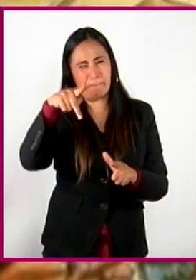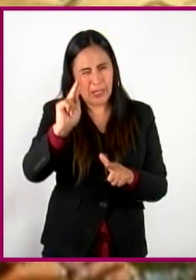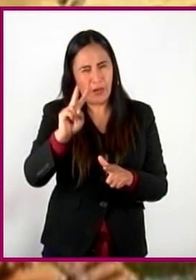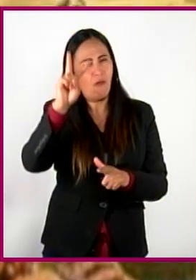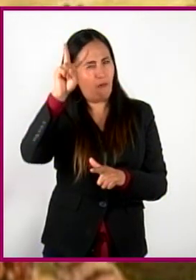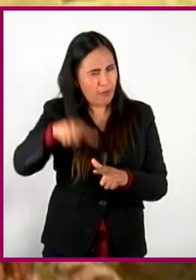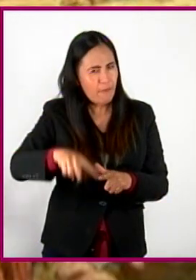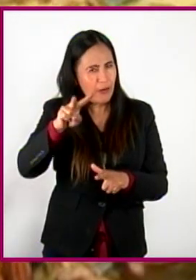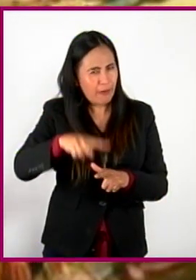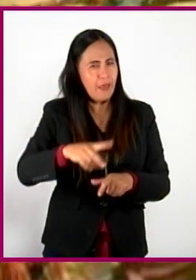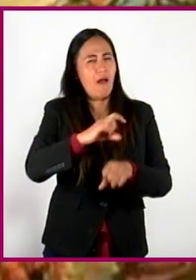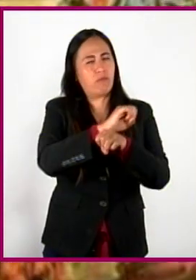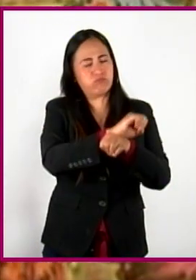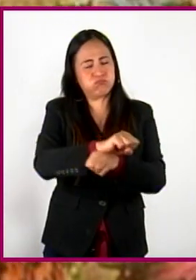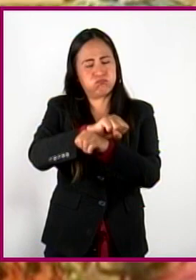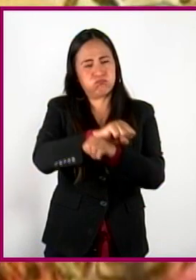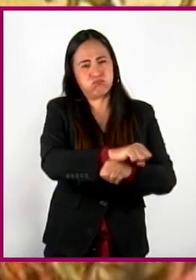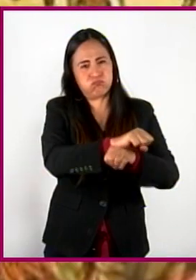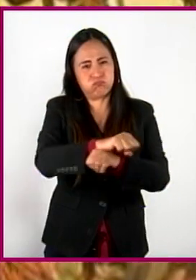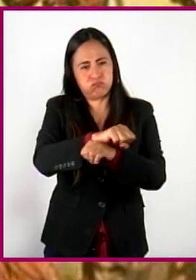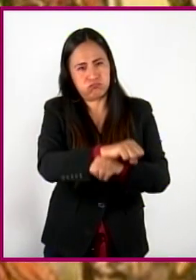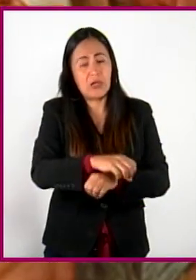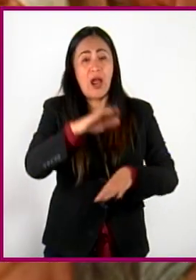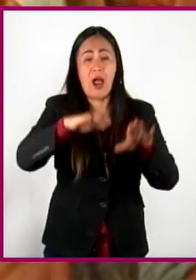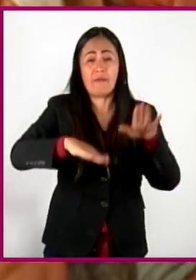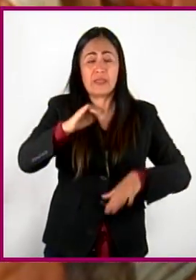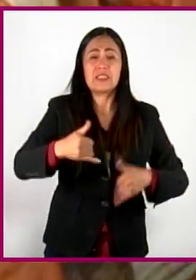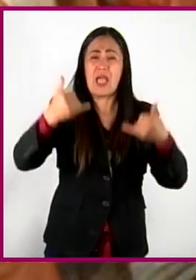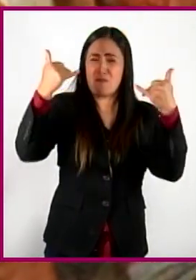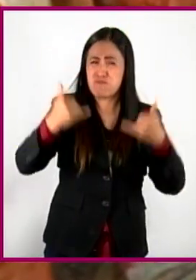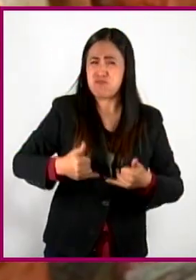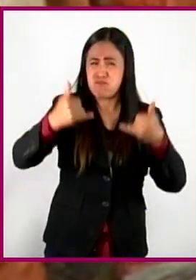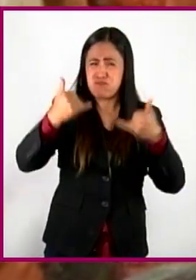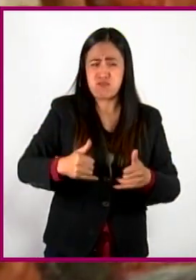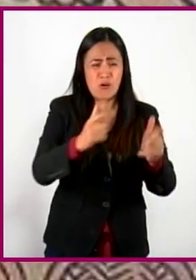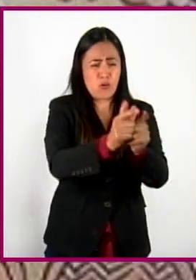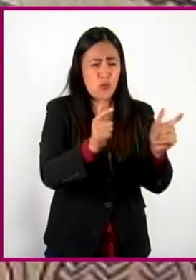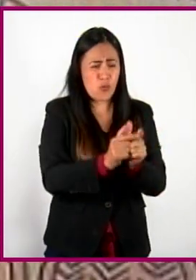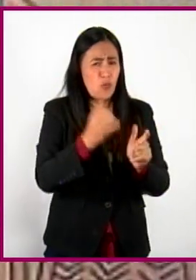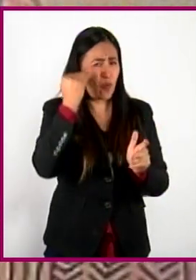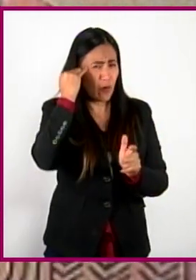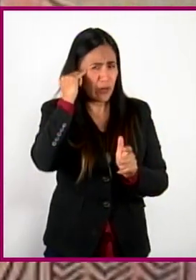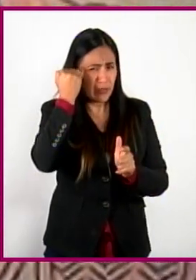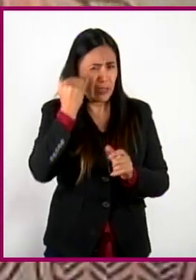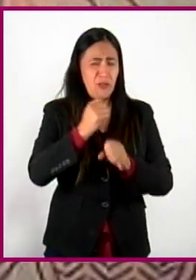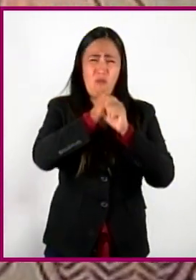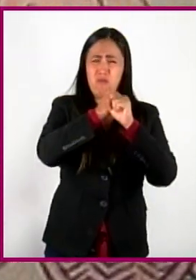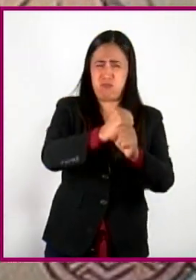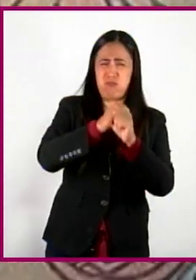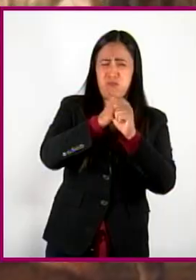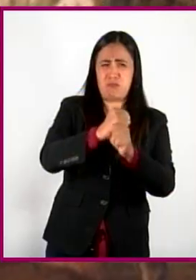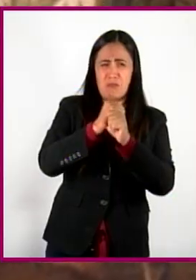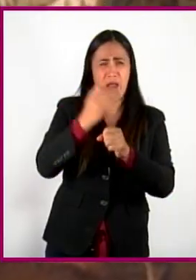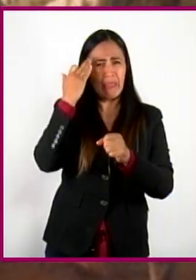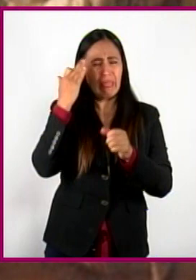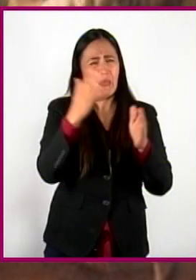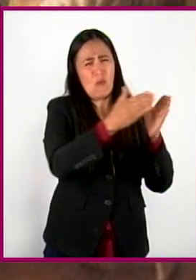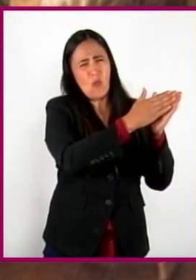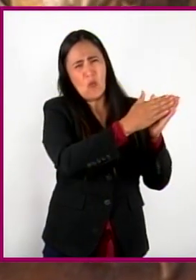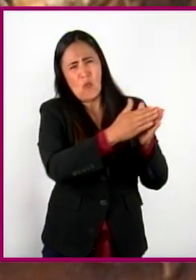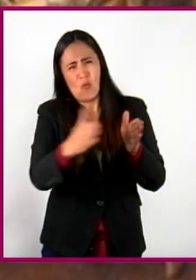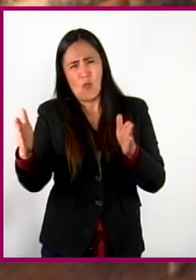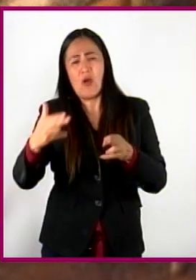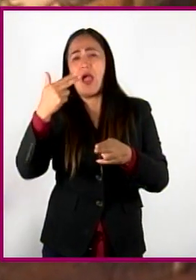Por estas razones, las rebeliones y la resistencia indígena continuaron durante toda la colonia